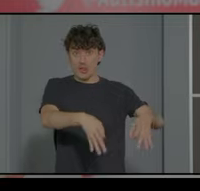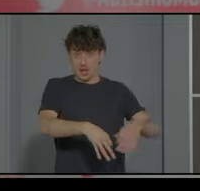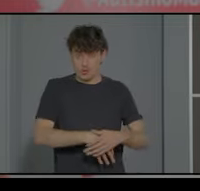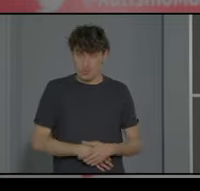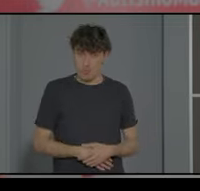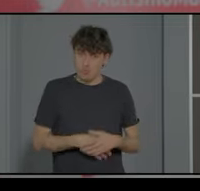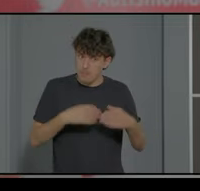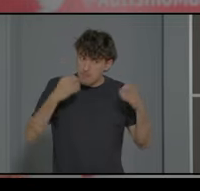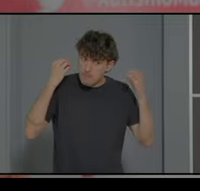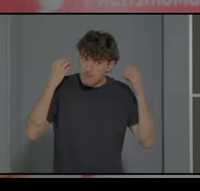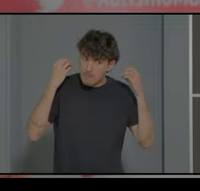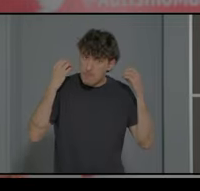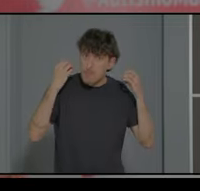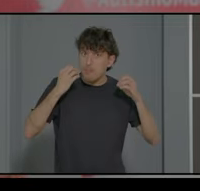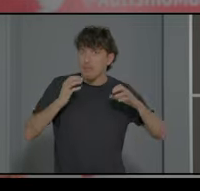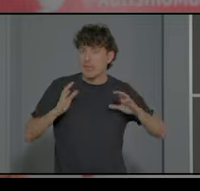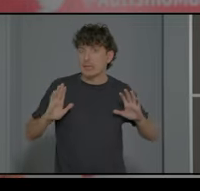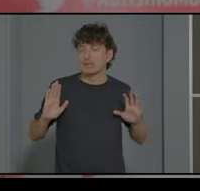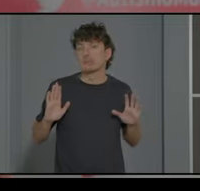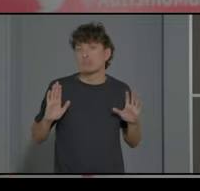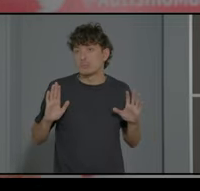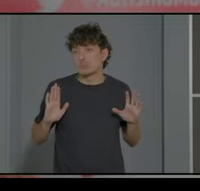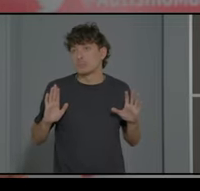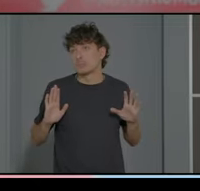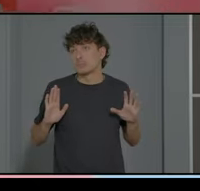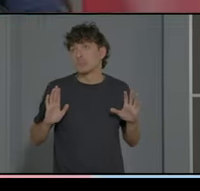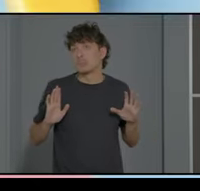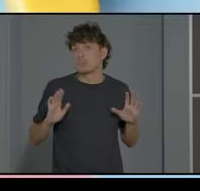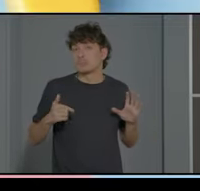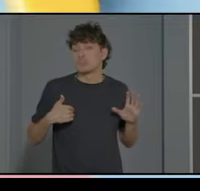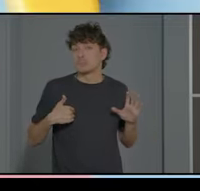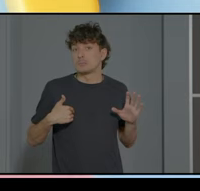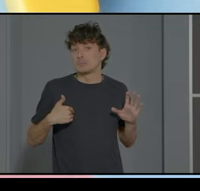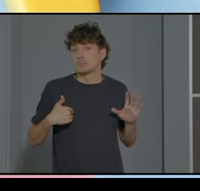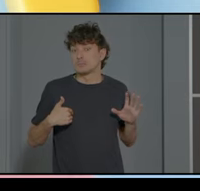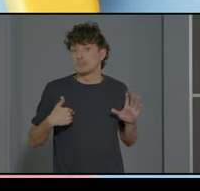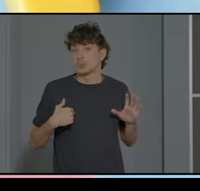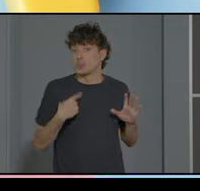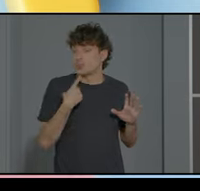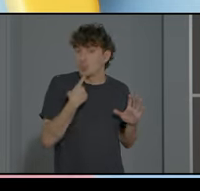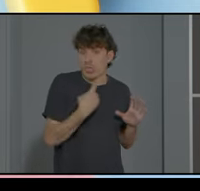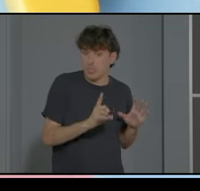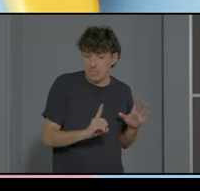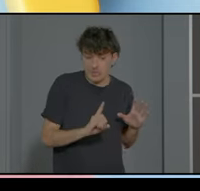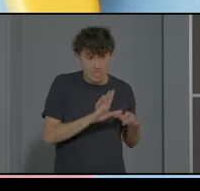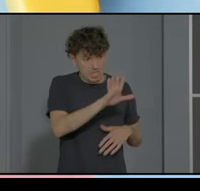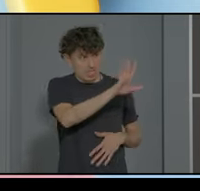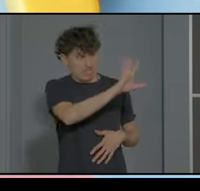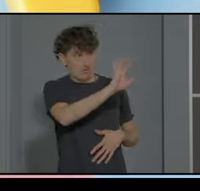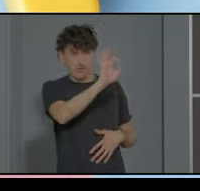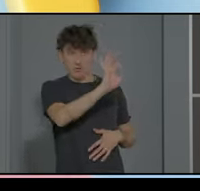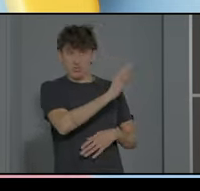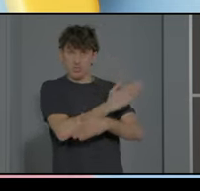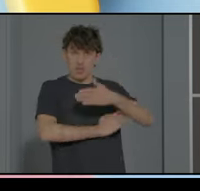bien no me voy a desdecir no me voy a desdecir no voy a decir que porque el 50% tenga